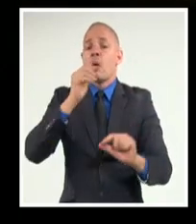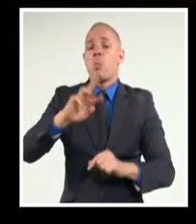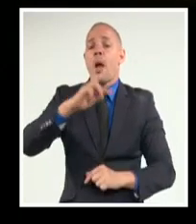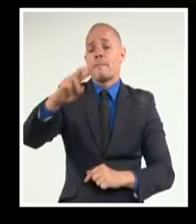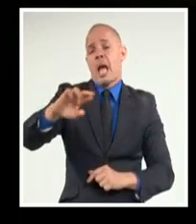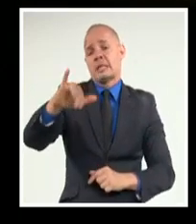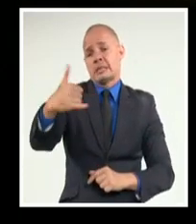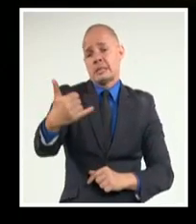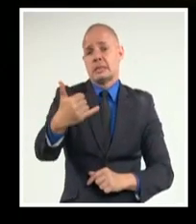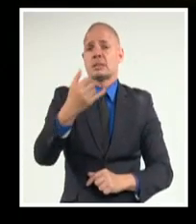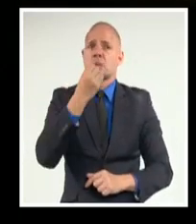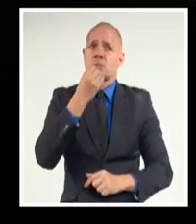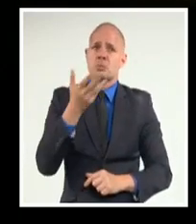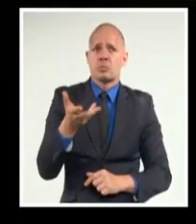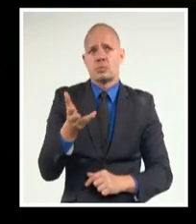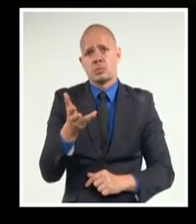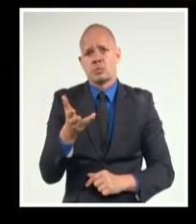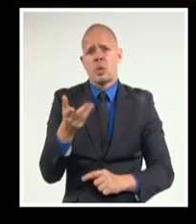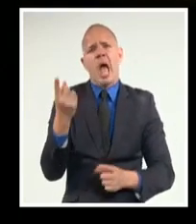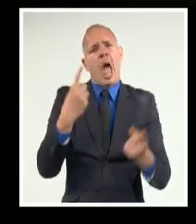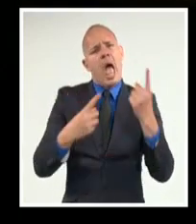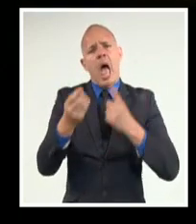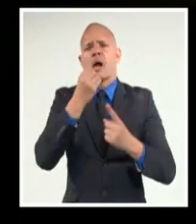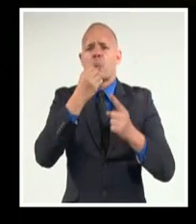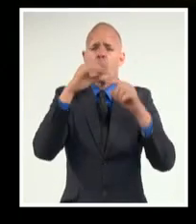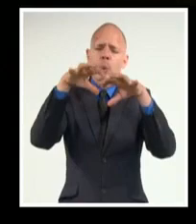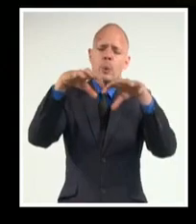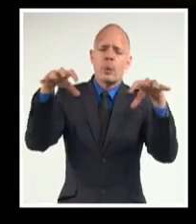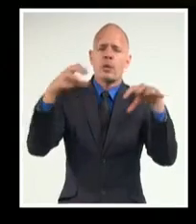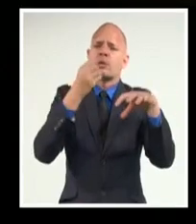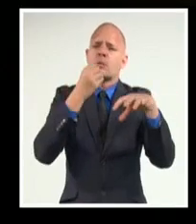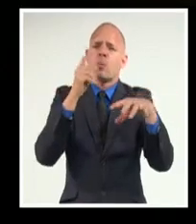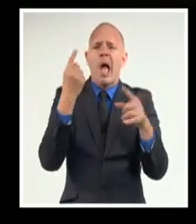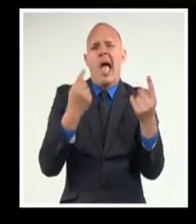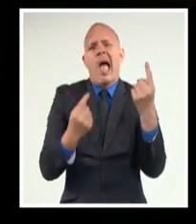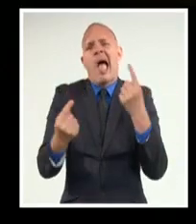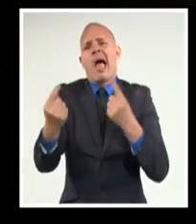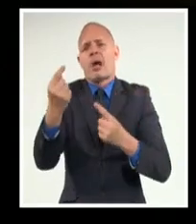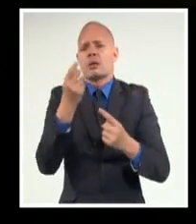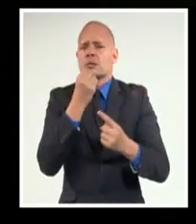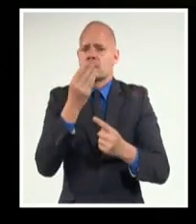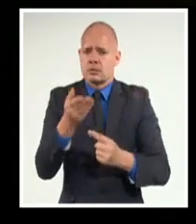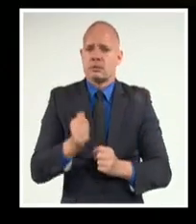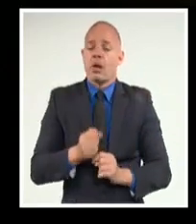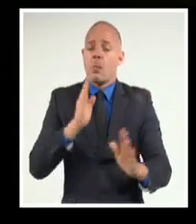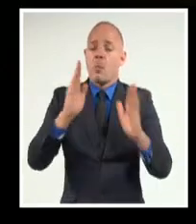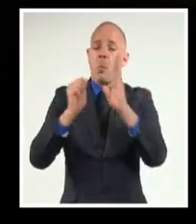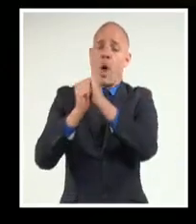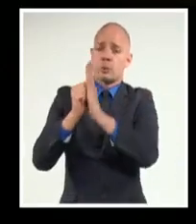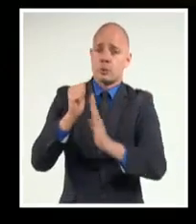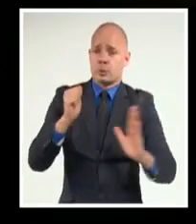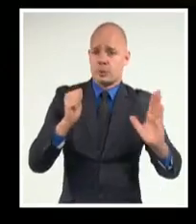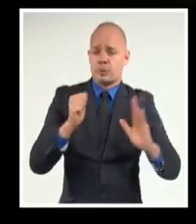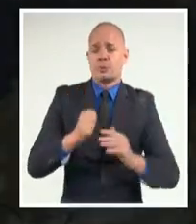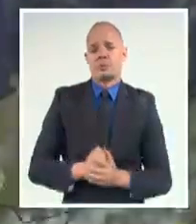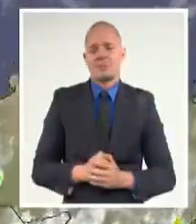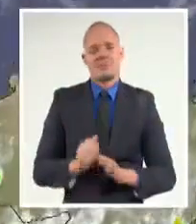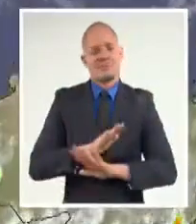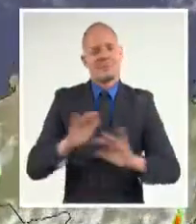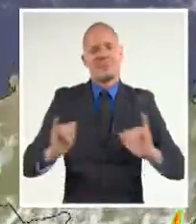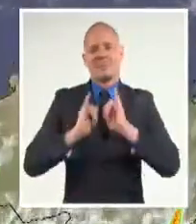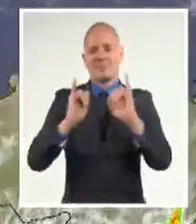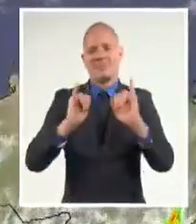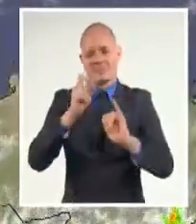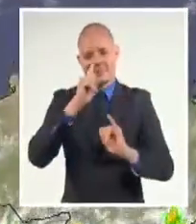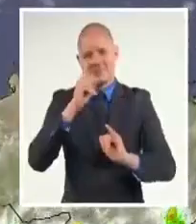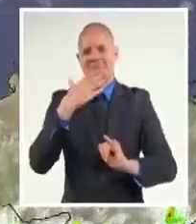y el miércoles, o sea, quedará algunos chubascos influyendo hacia zonas de la costa norte, del centro y el oriente del país. Esto es todo